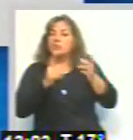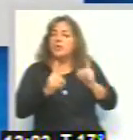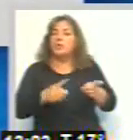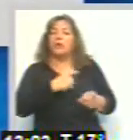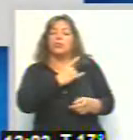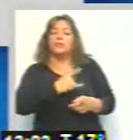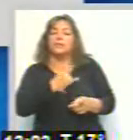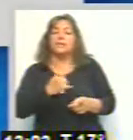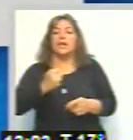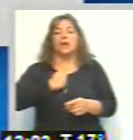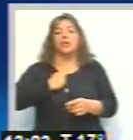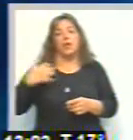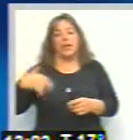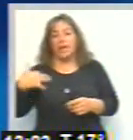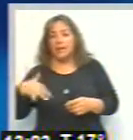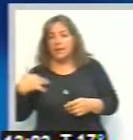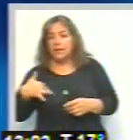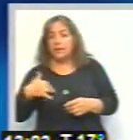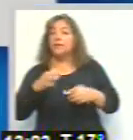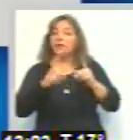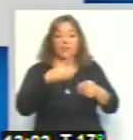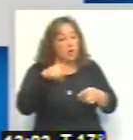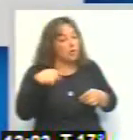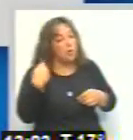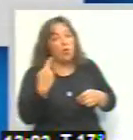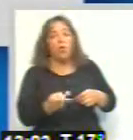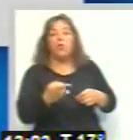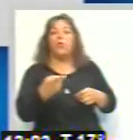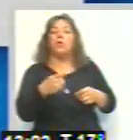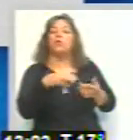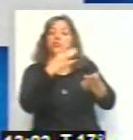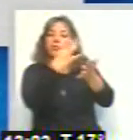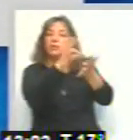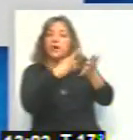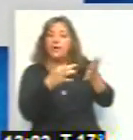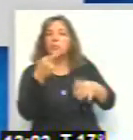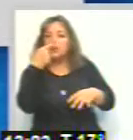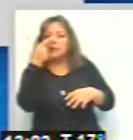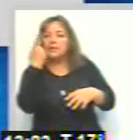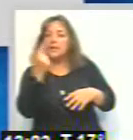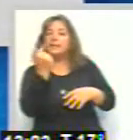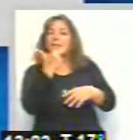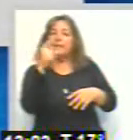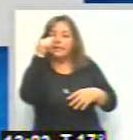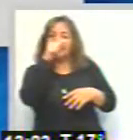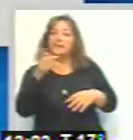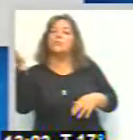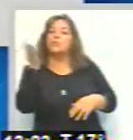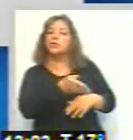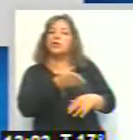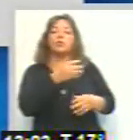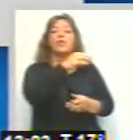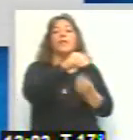Universidad Católica Argentina. Vamos a conocer otro dato también interesante. El 37% de las